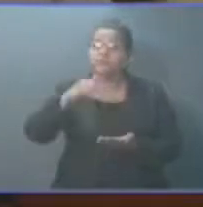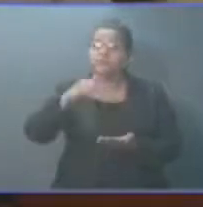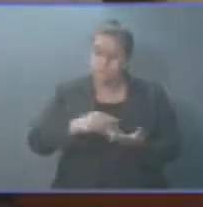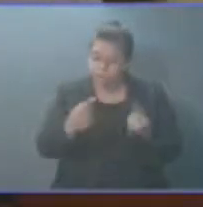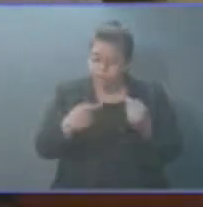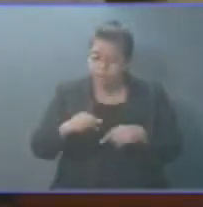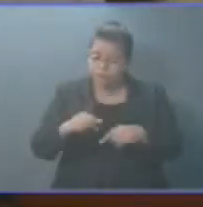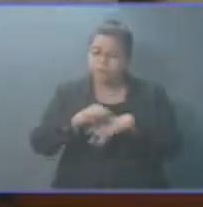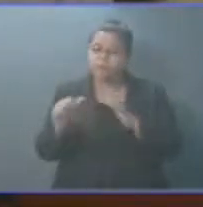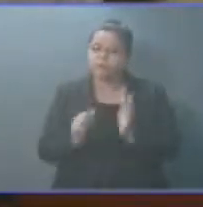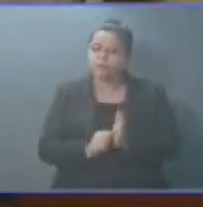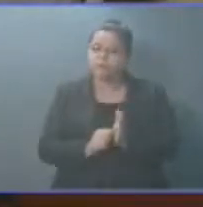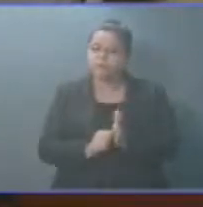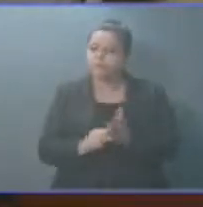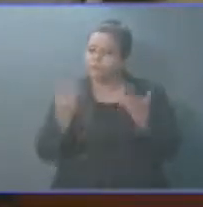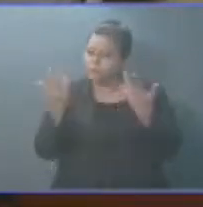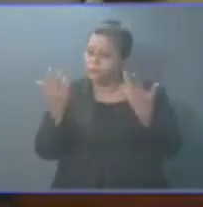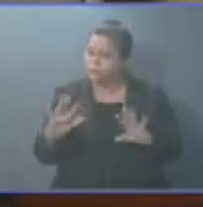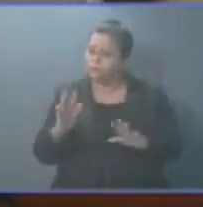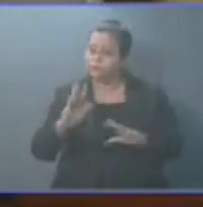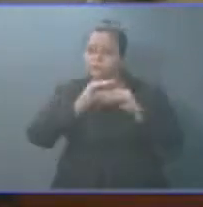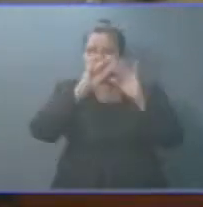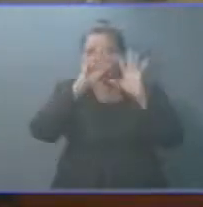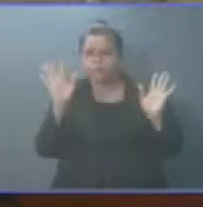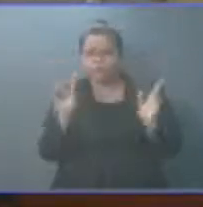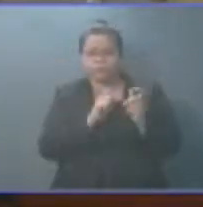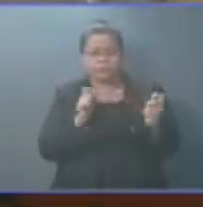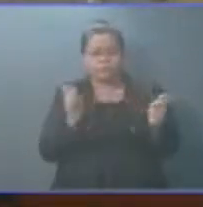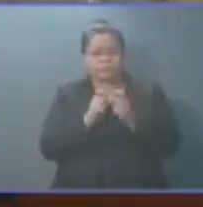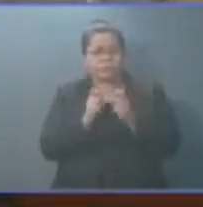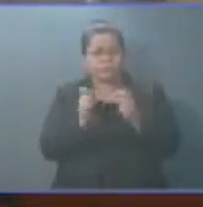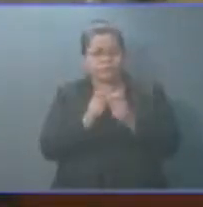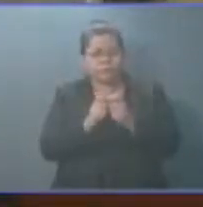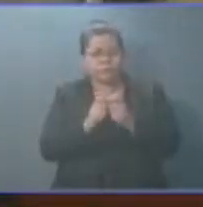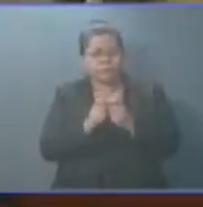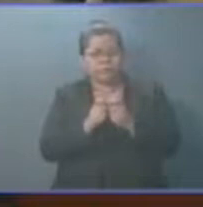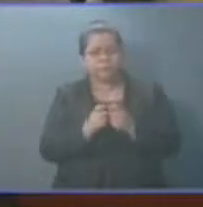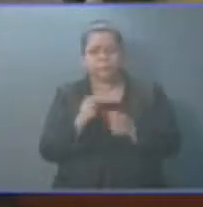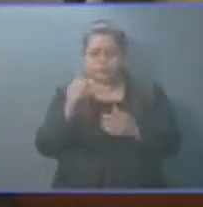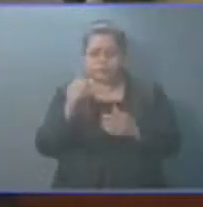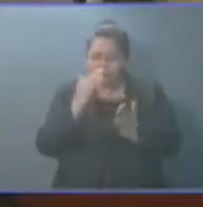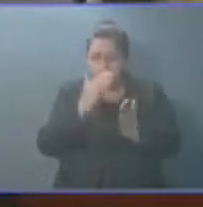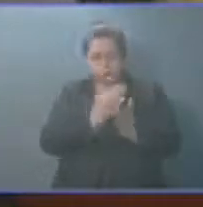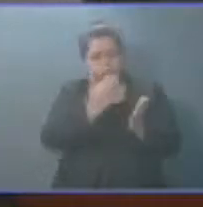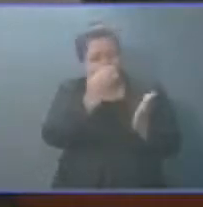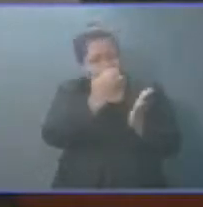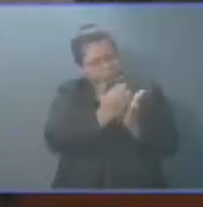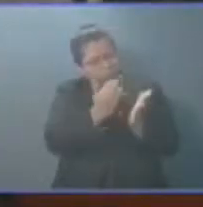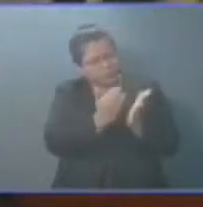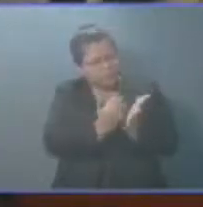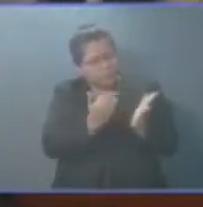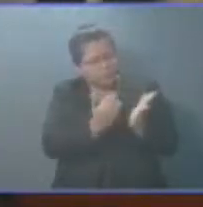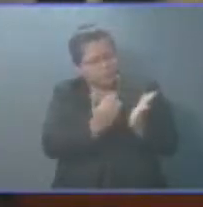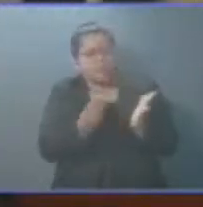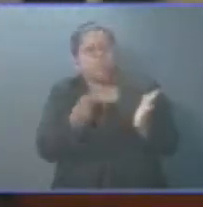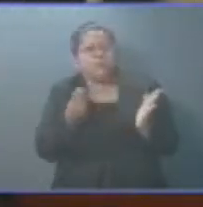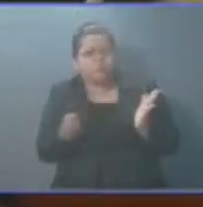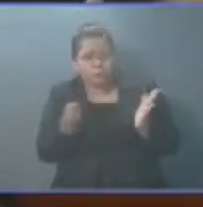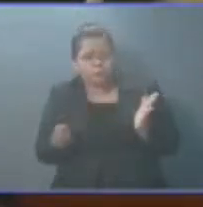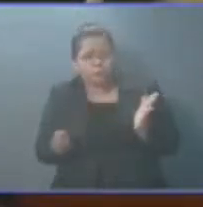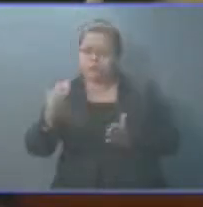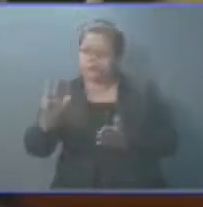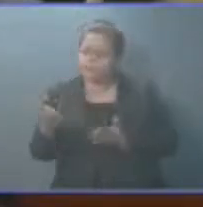esta asamblea donde ya traiga claramente especificado rubro por rubro cómo se va a gastar todos estos